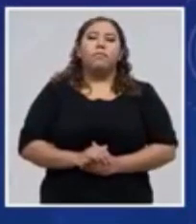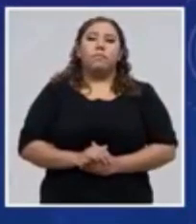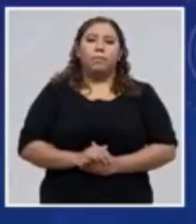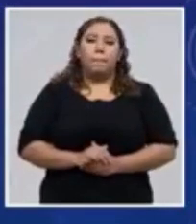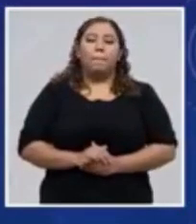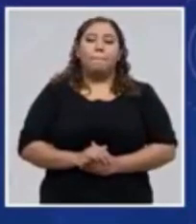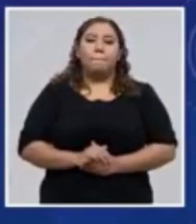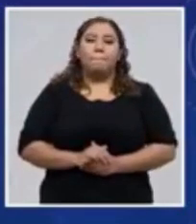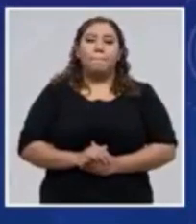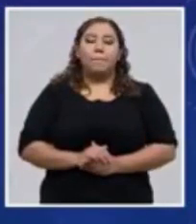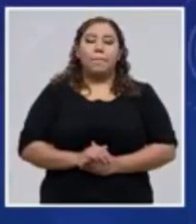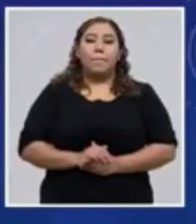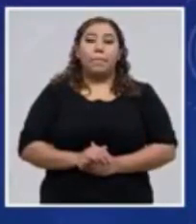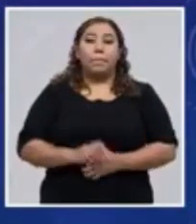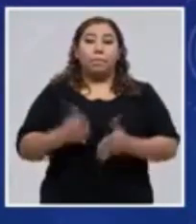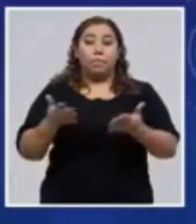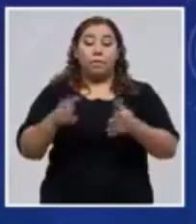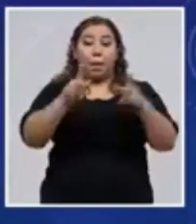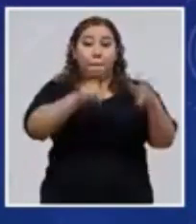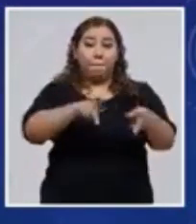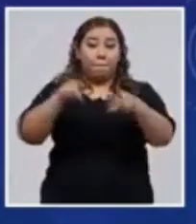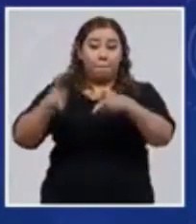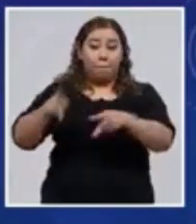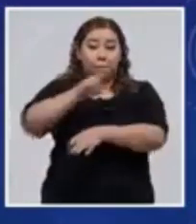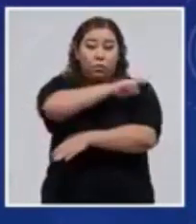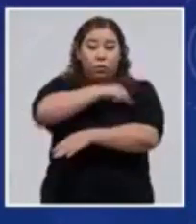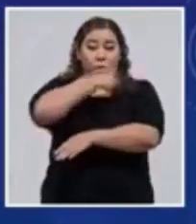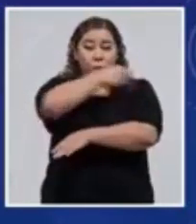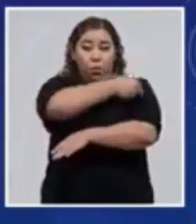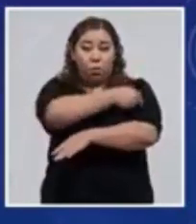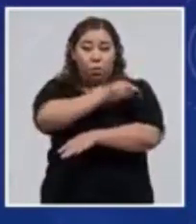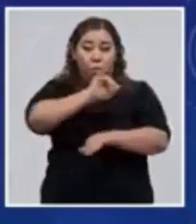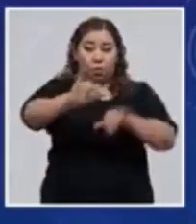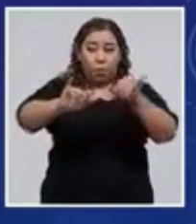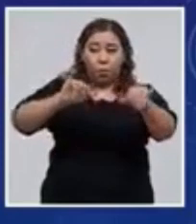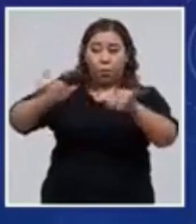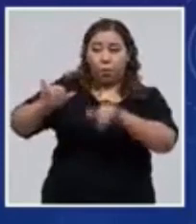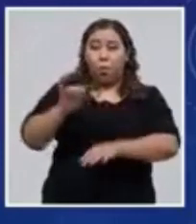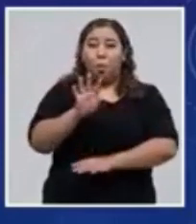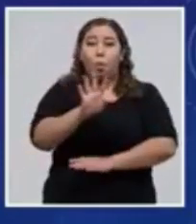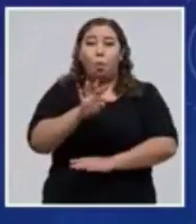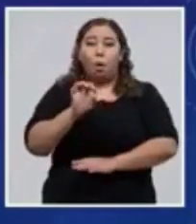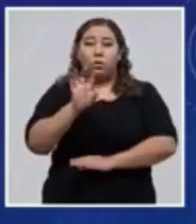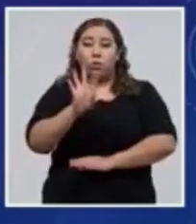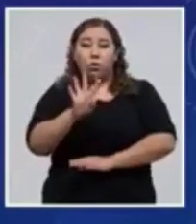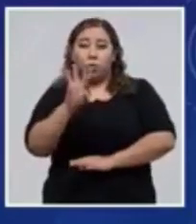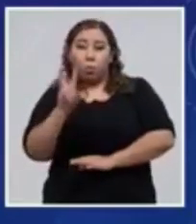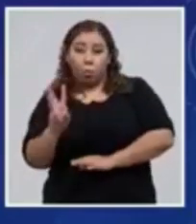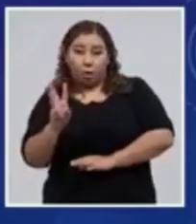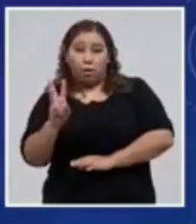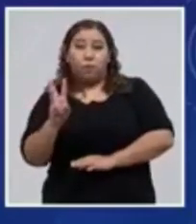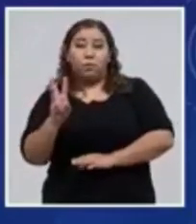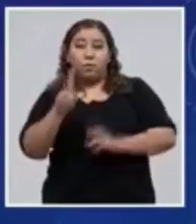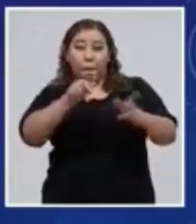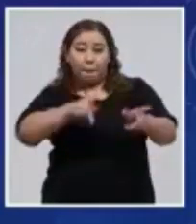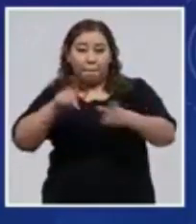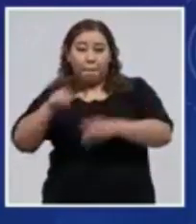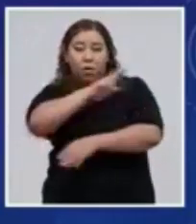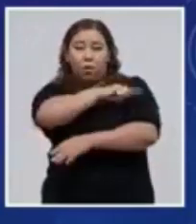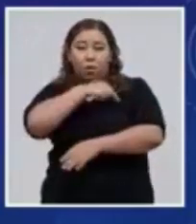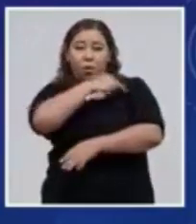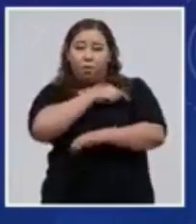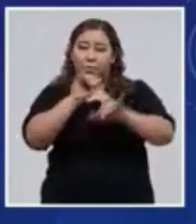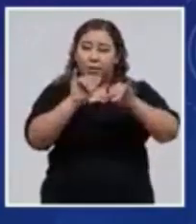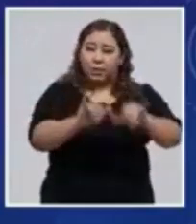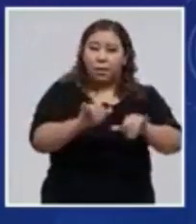Y en los pacientes hospitalizados de todo el país, 446 hospitalizados, de los cuales 26